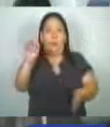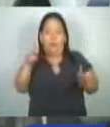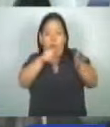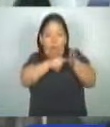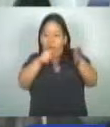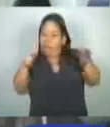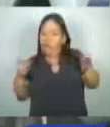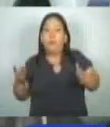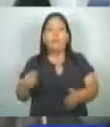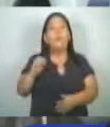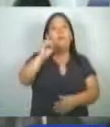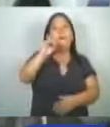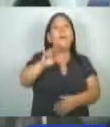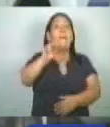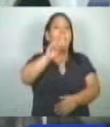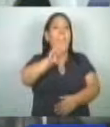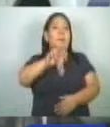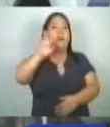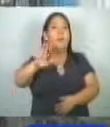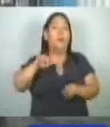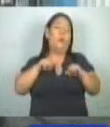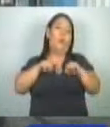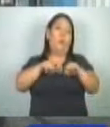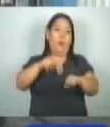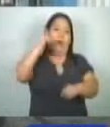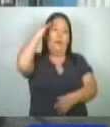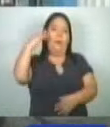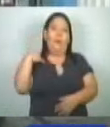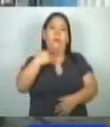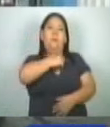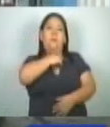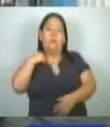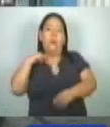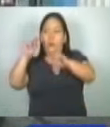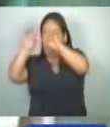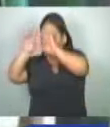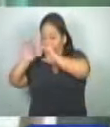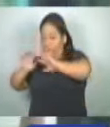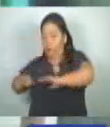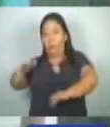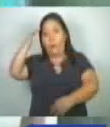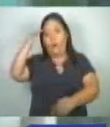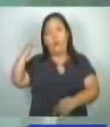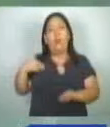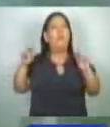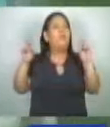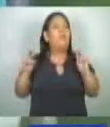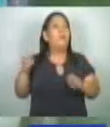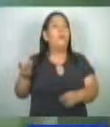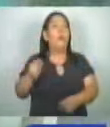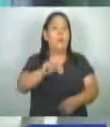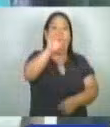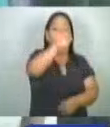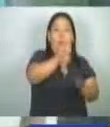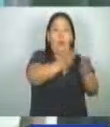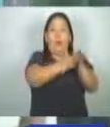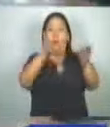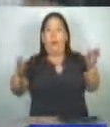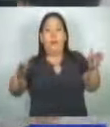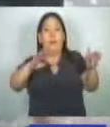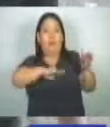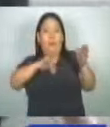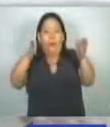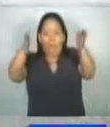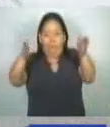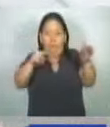registró 25 feminicidios mientras que el Observatorio de Violencia contra las Mujeres contabiliza entre enero a septiembre de este año